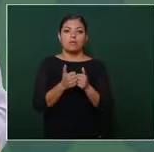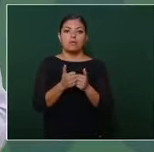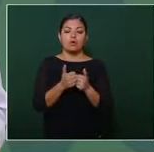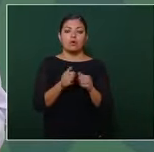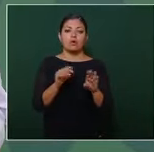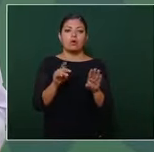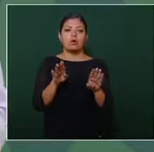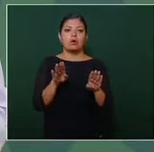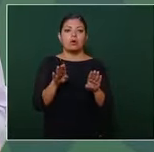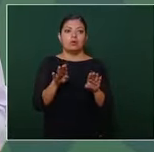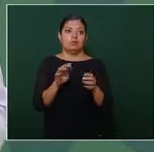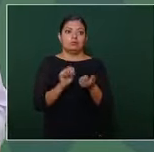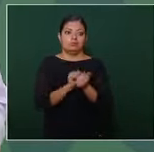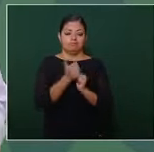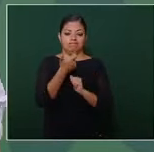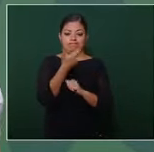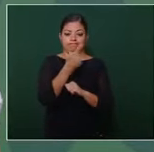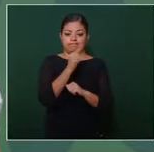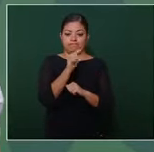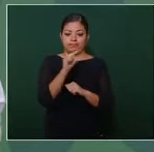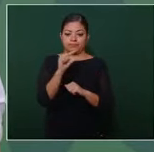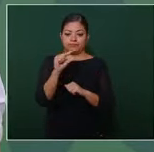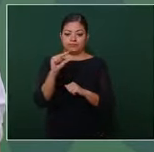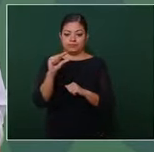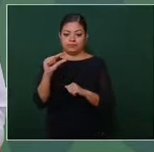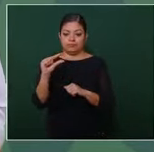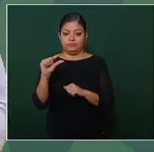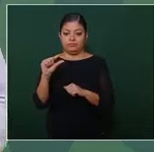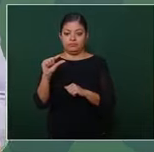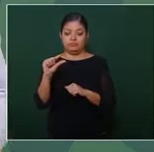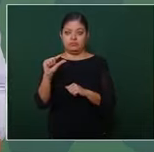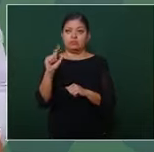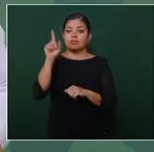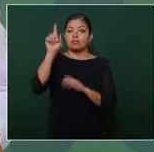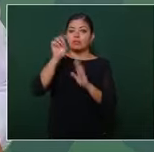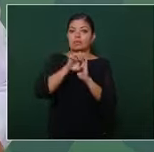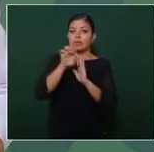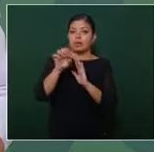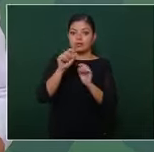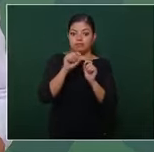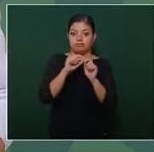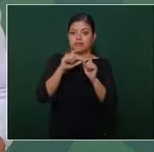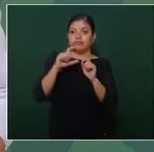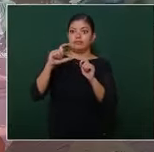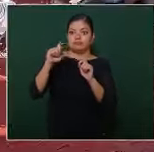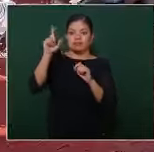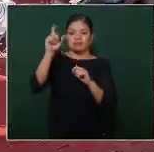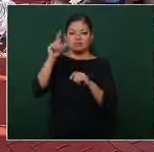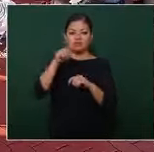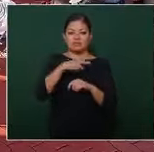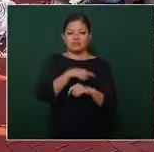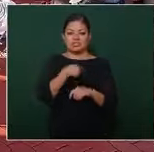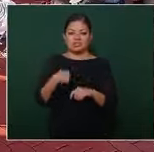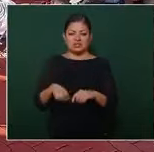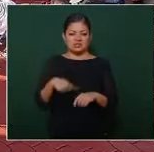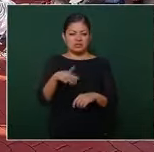los salarios en México con relación a China no tendrás la fórmula está en mi libro